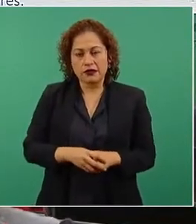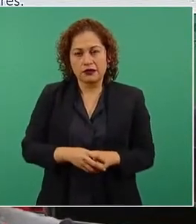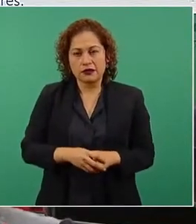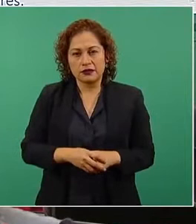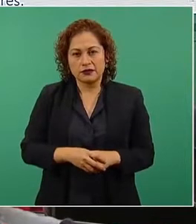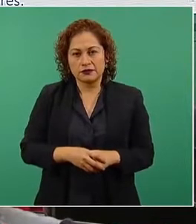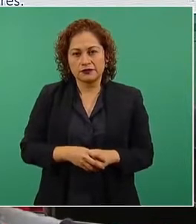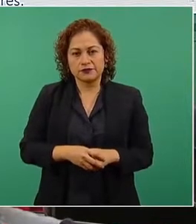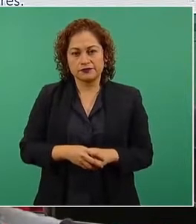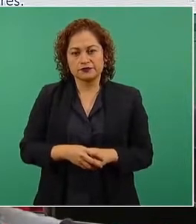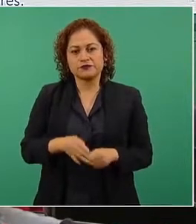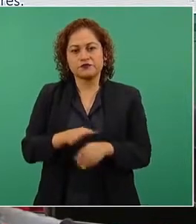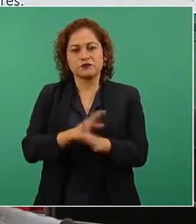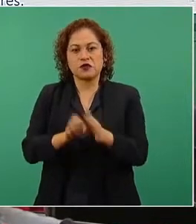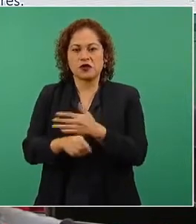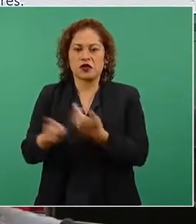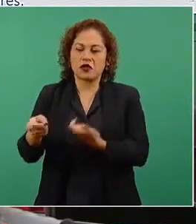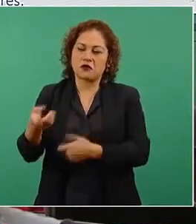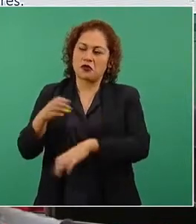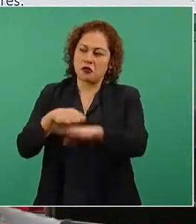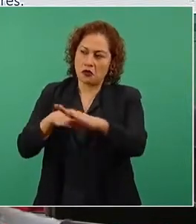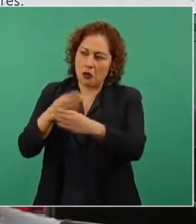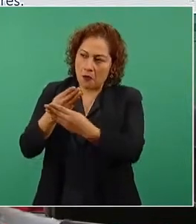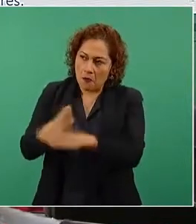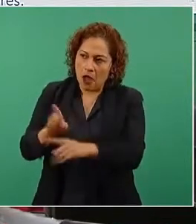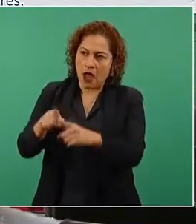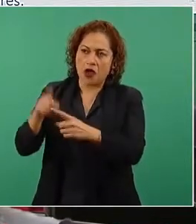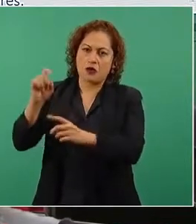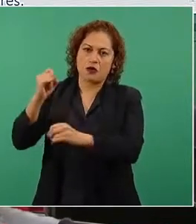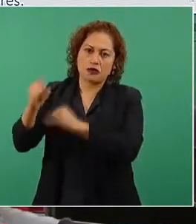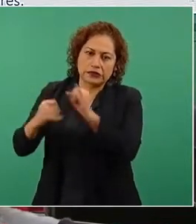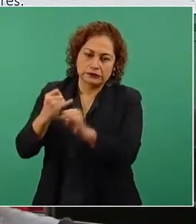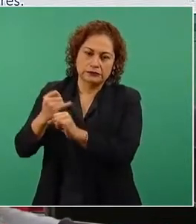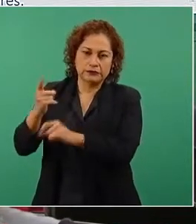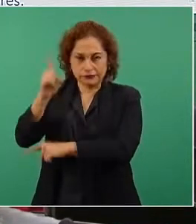pues Fondo Monetario Internacional o quien fuera,